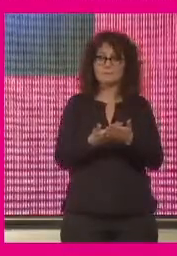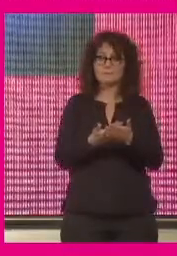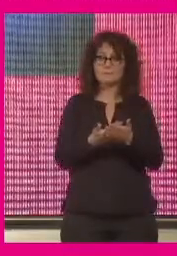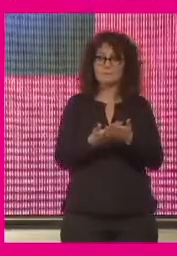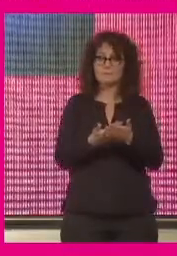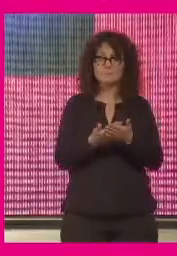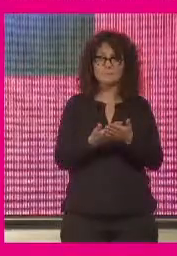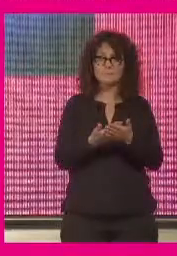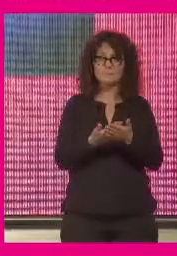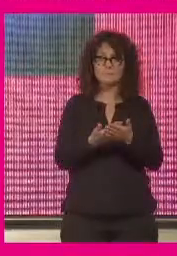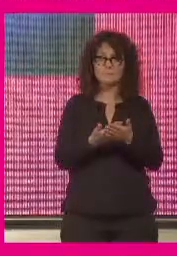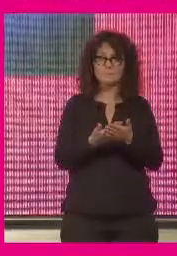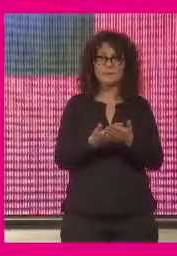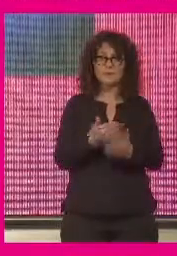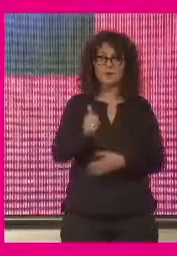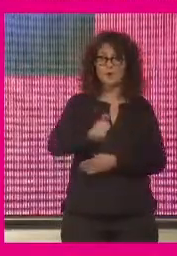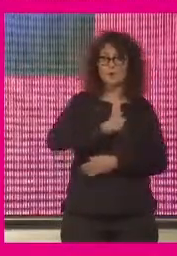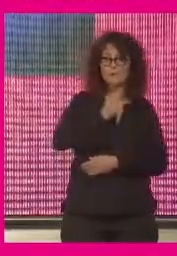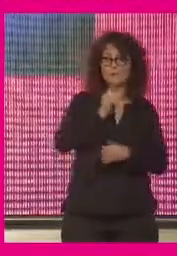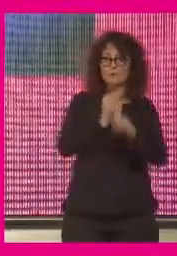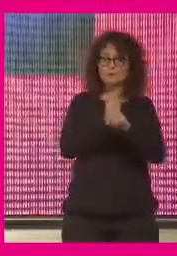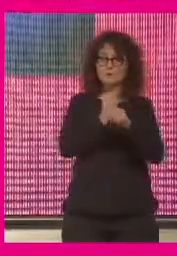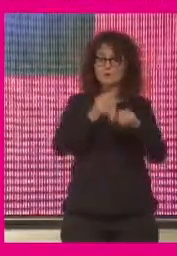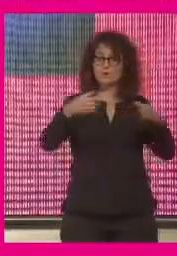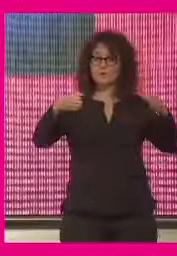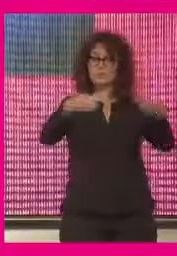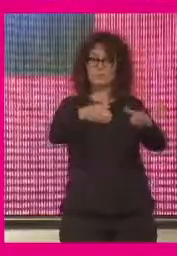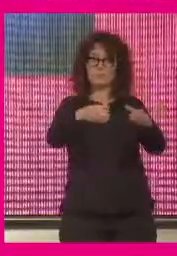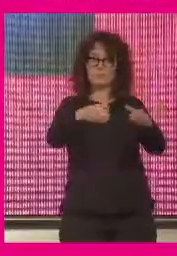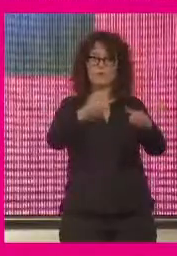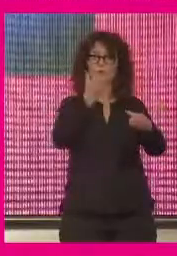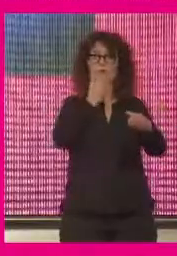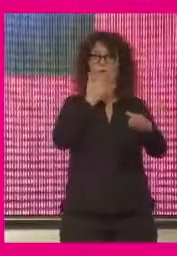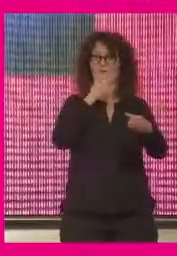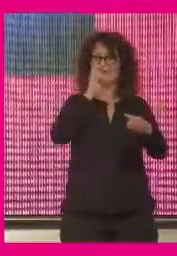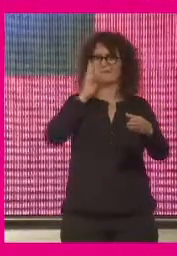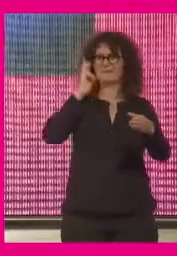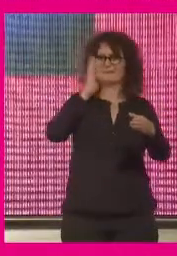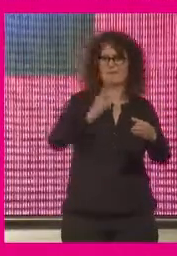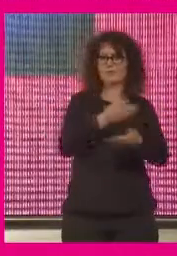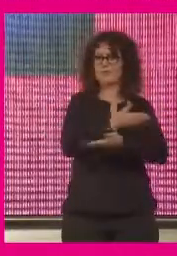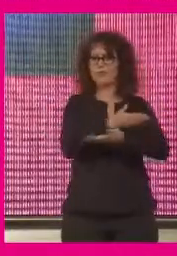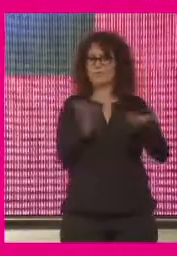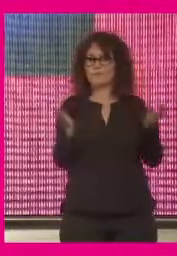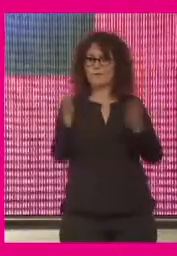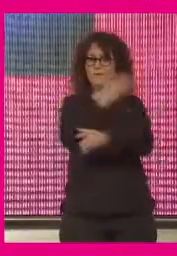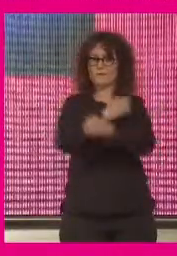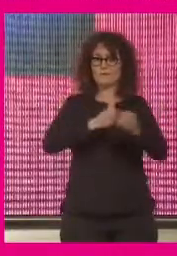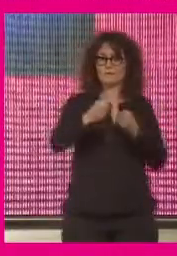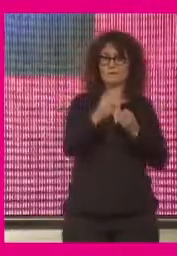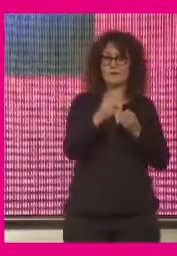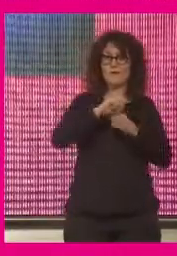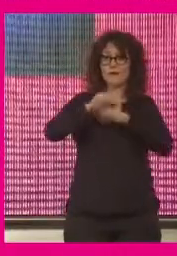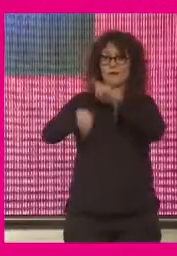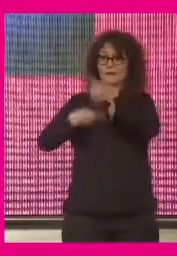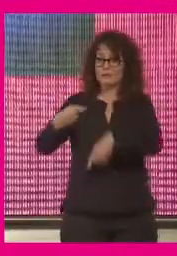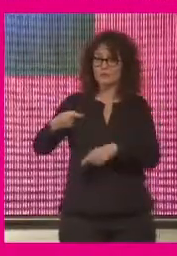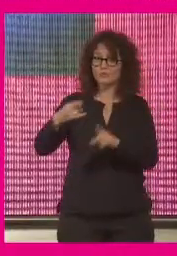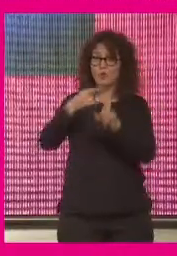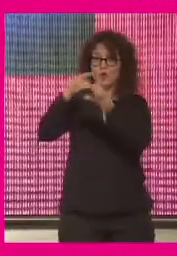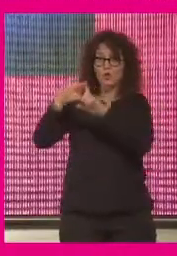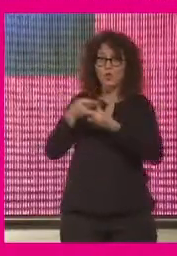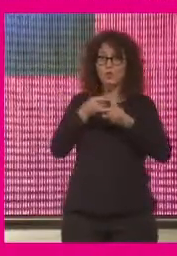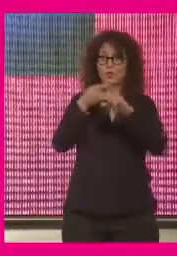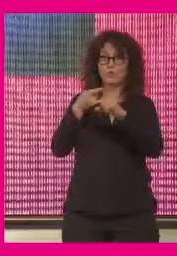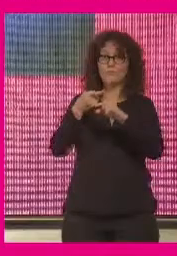que si tú has tenido la ocasión de trabajar con un equipo te conoces tres años generas confianza y empatía y luego te vas al mundo zoom